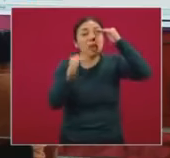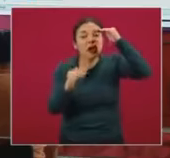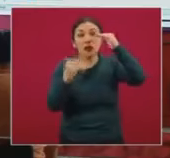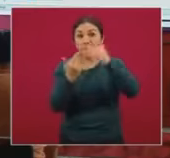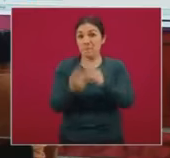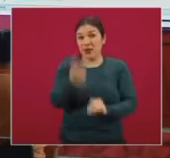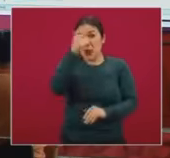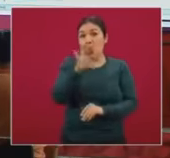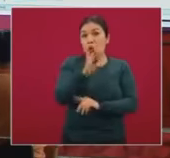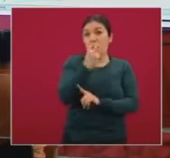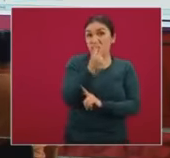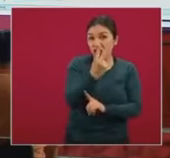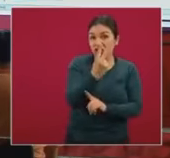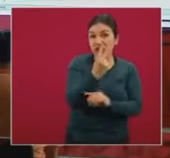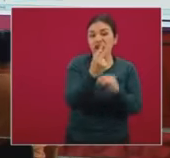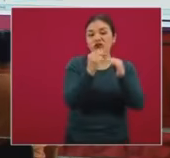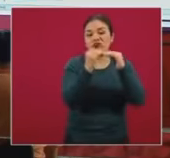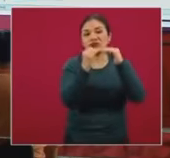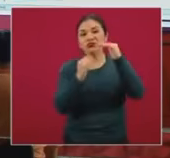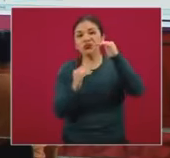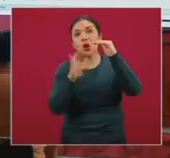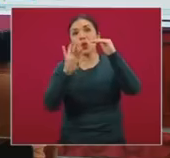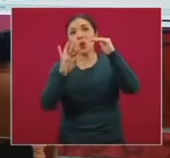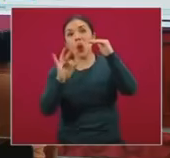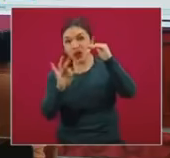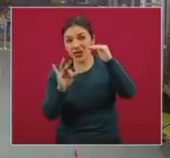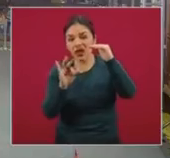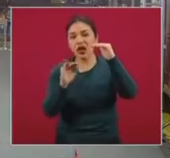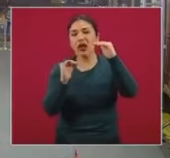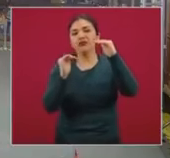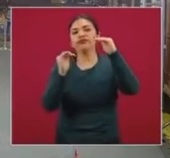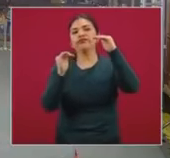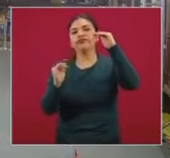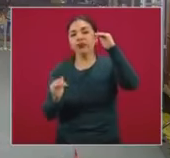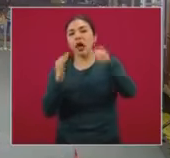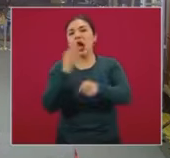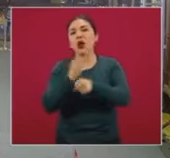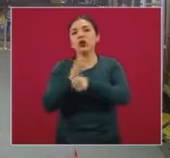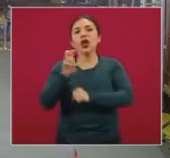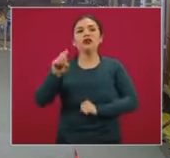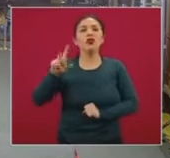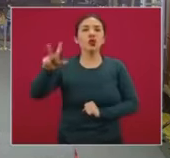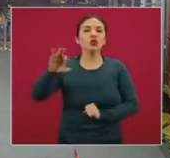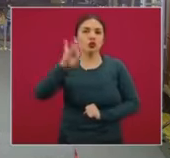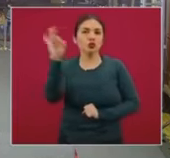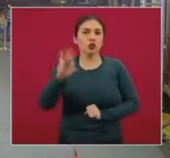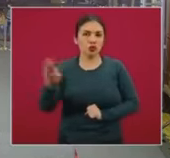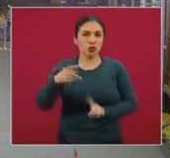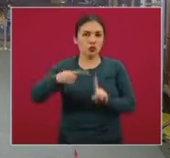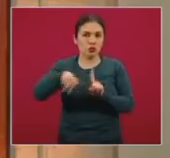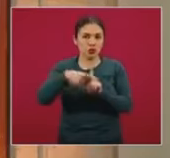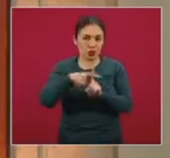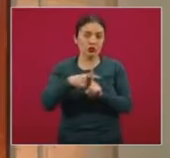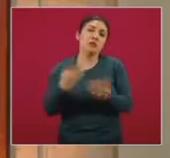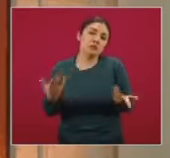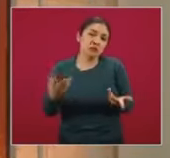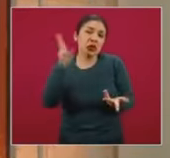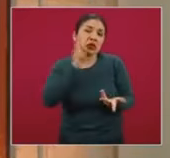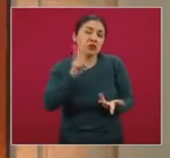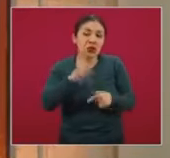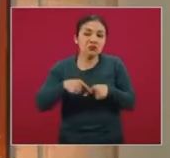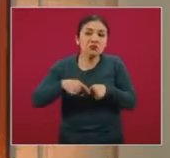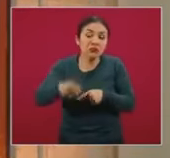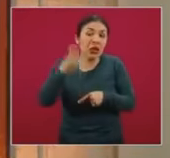% que tuvimos en la 42%, un 40% que cerramos en la 43% y ahora un 38% que cerramos en la 44%.